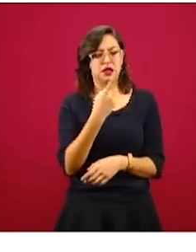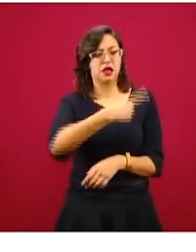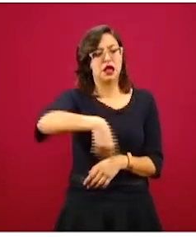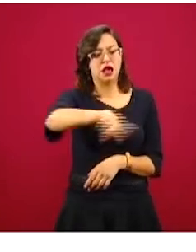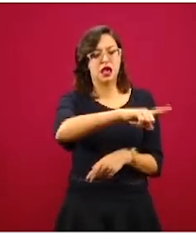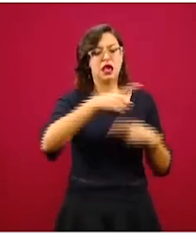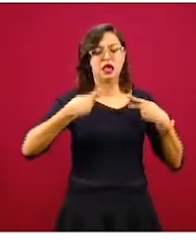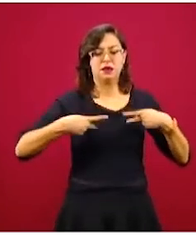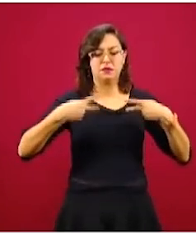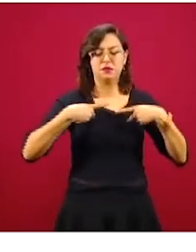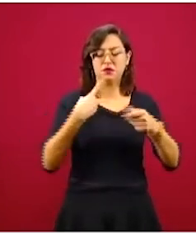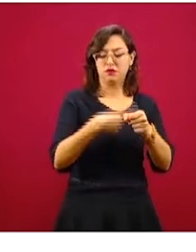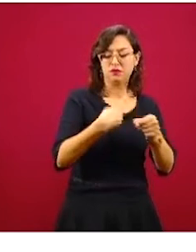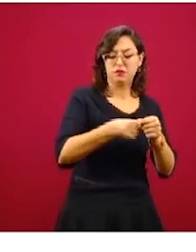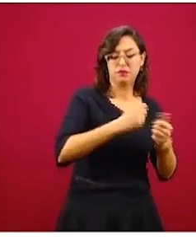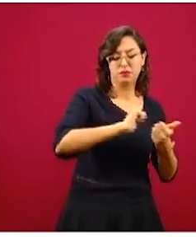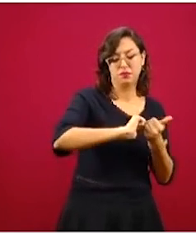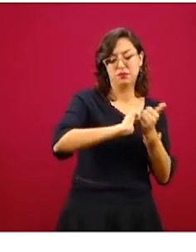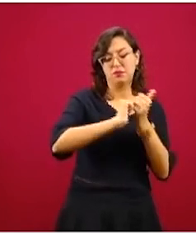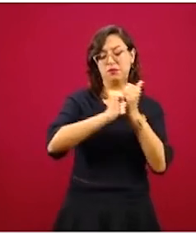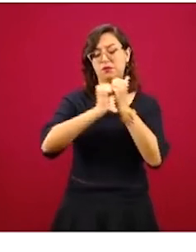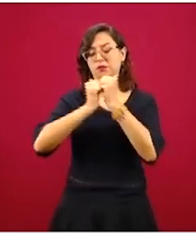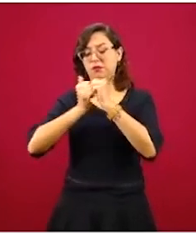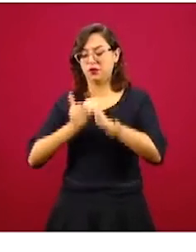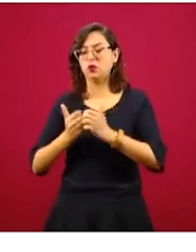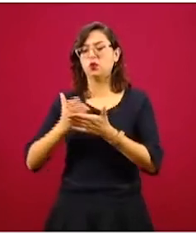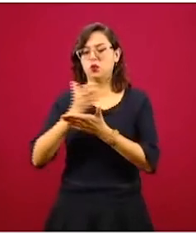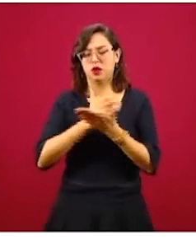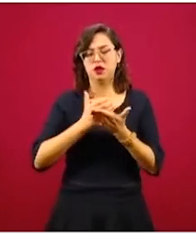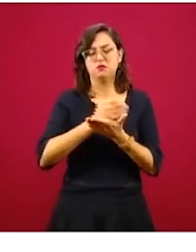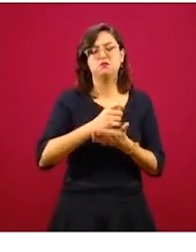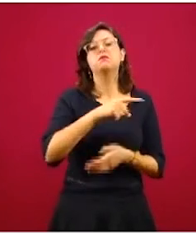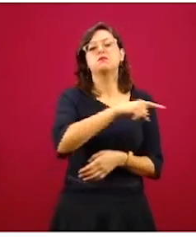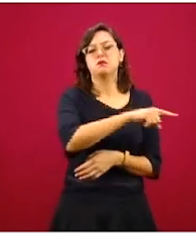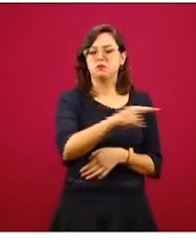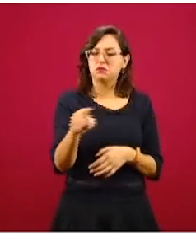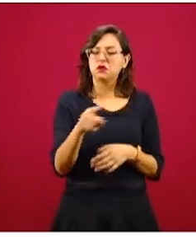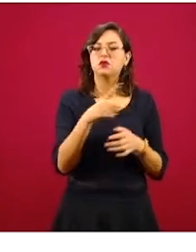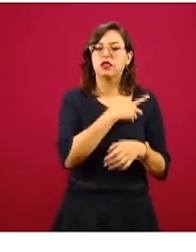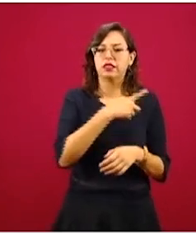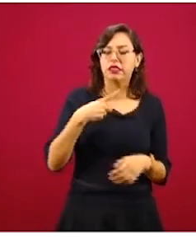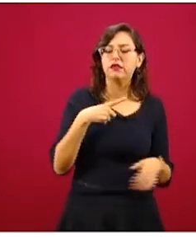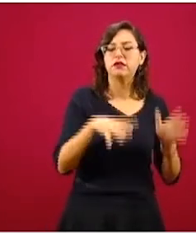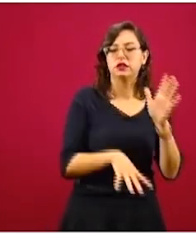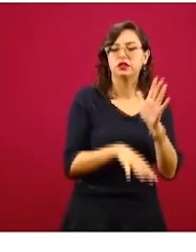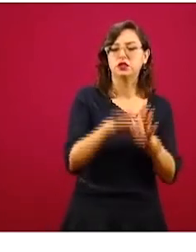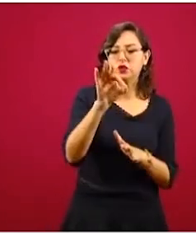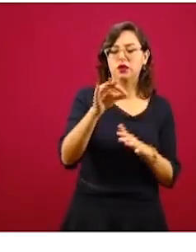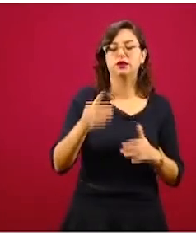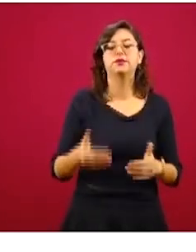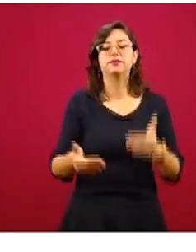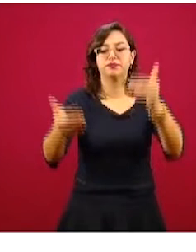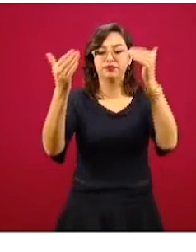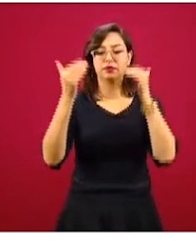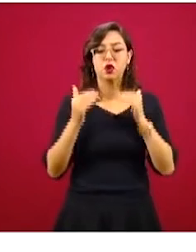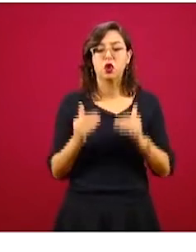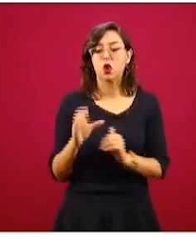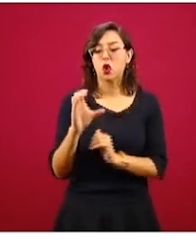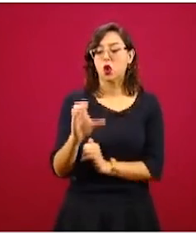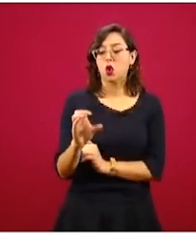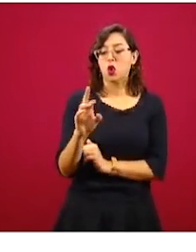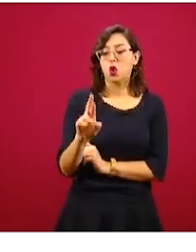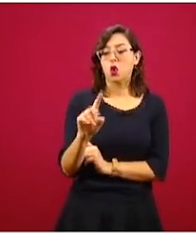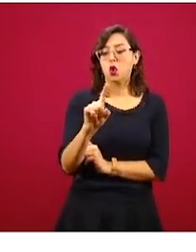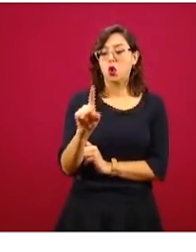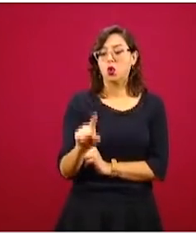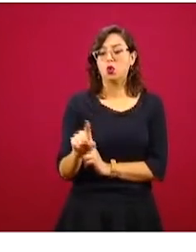pacientes recuperados. En el grado CRUZ, que es una condecoración por conducta destacadamente ejemplar,